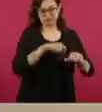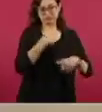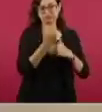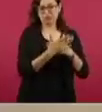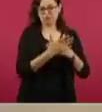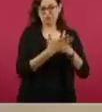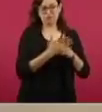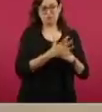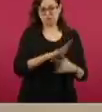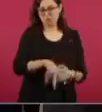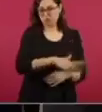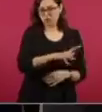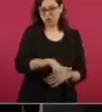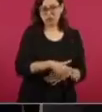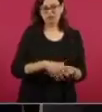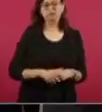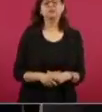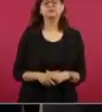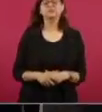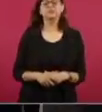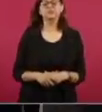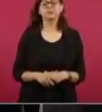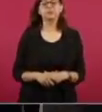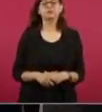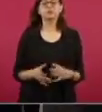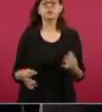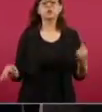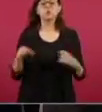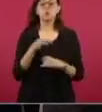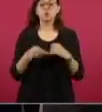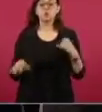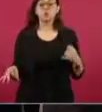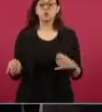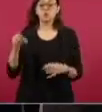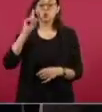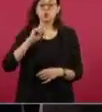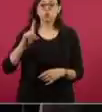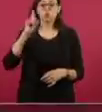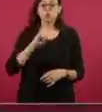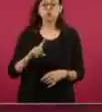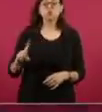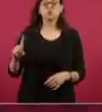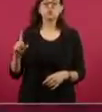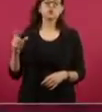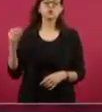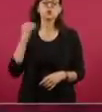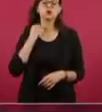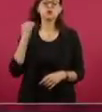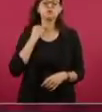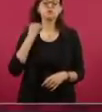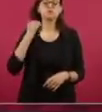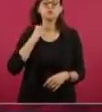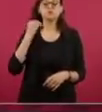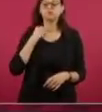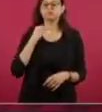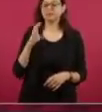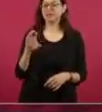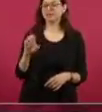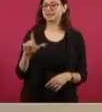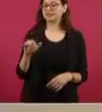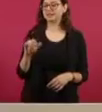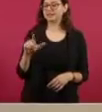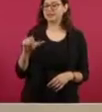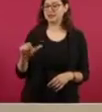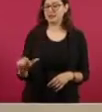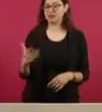Comentar que en el caso de la abogada activista en asuntos de temas de género, Cecilia Munzón